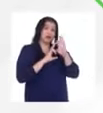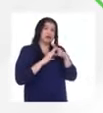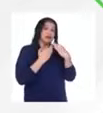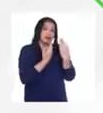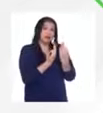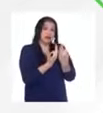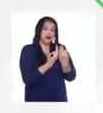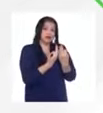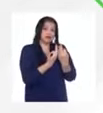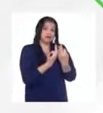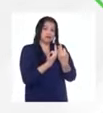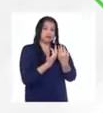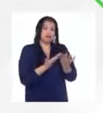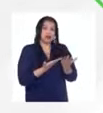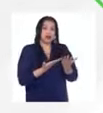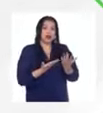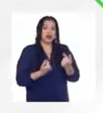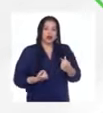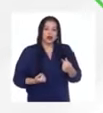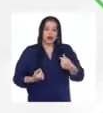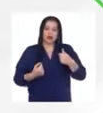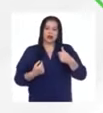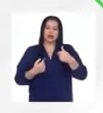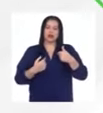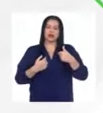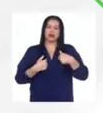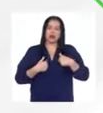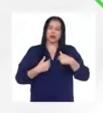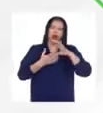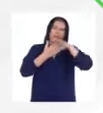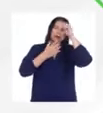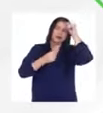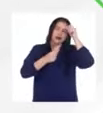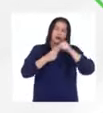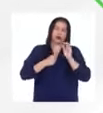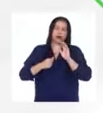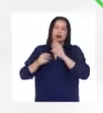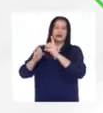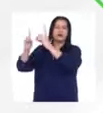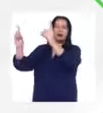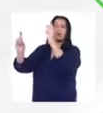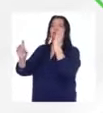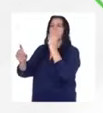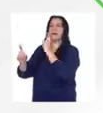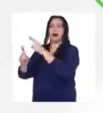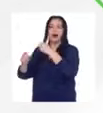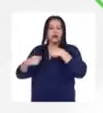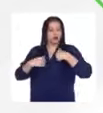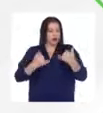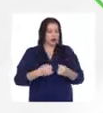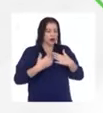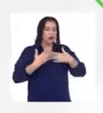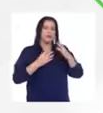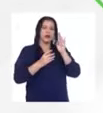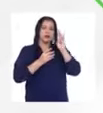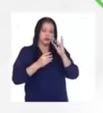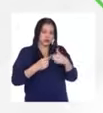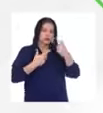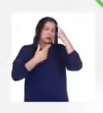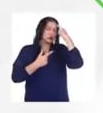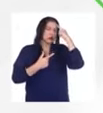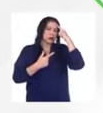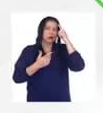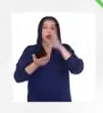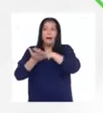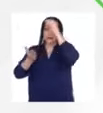y dije, voy a aprender de lo que ocurrió en lugar de solamente decir que fue algo negativo en mi